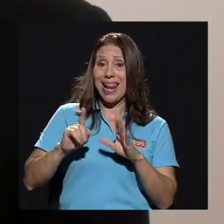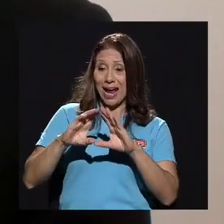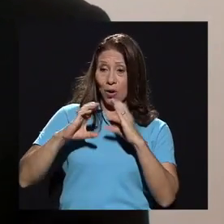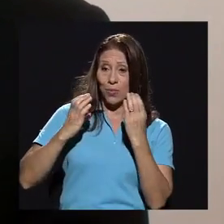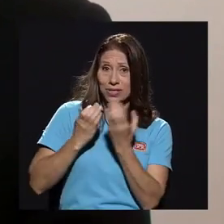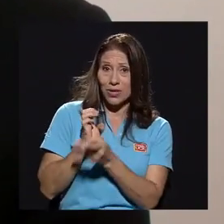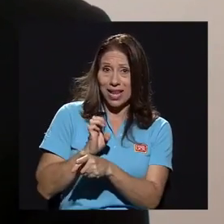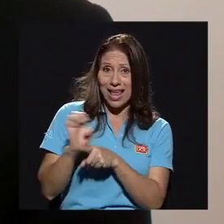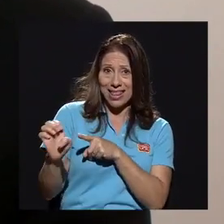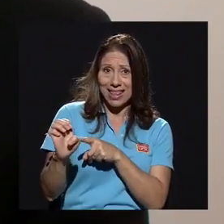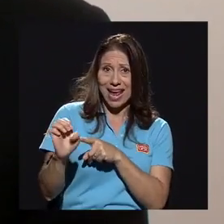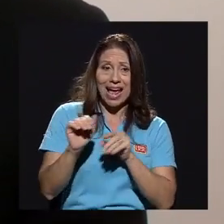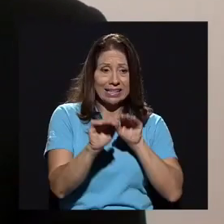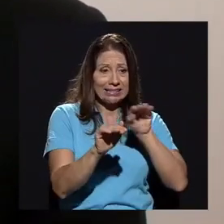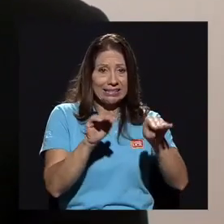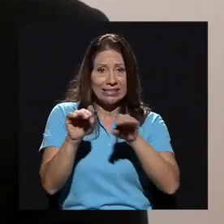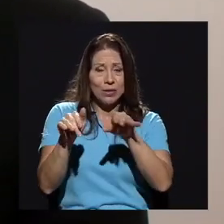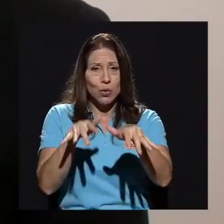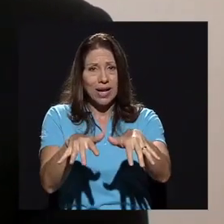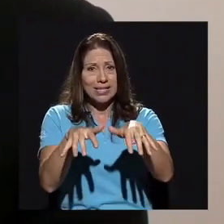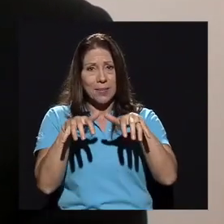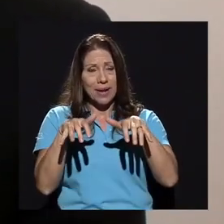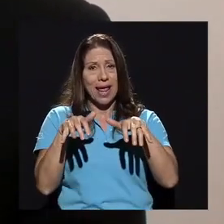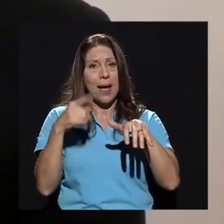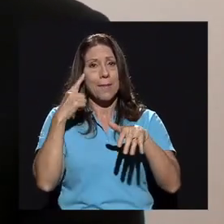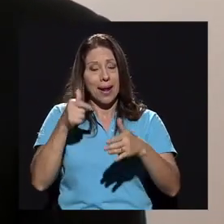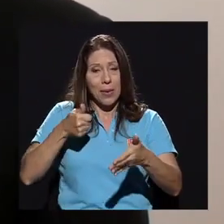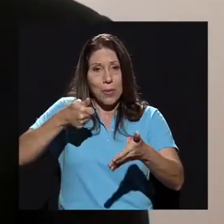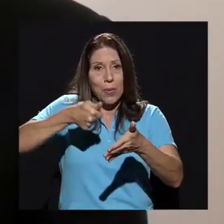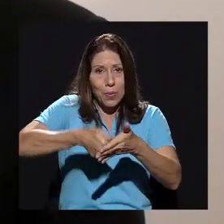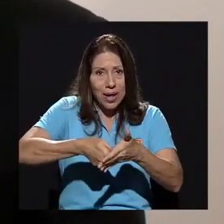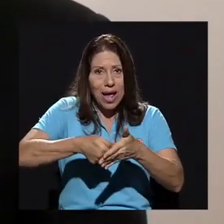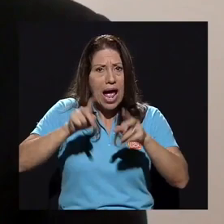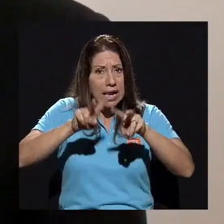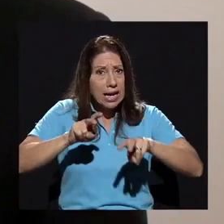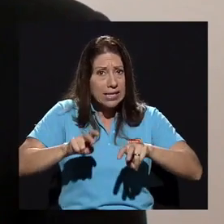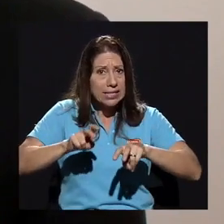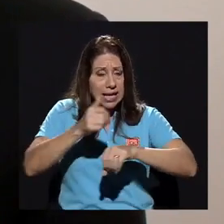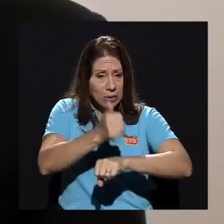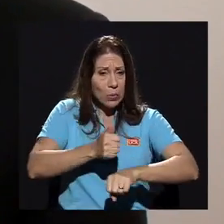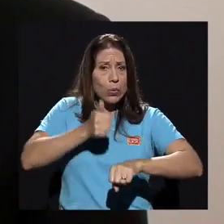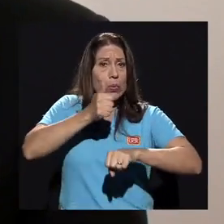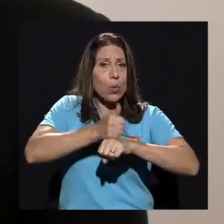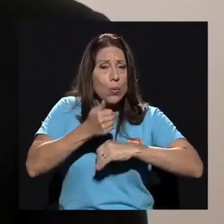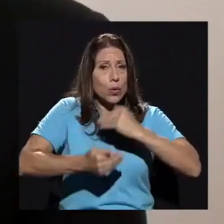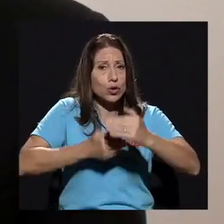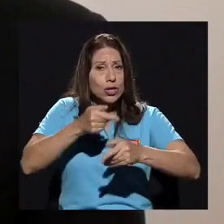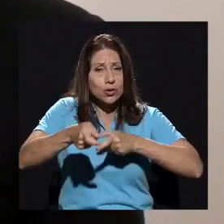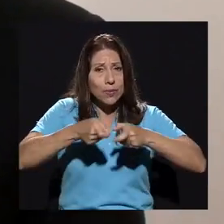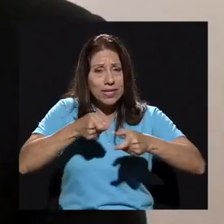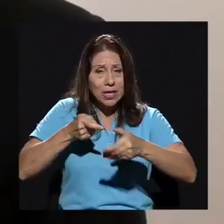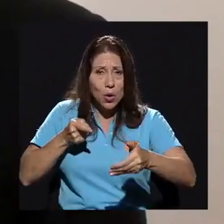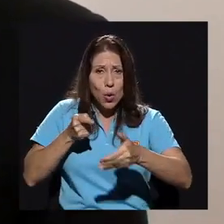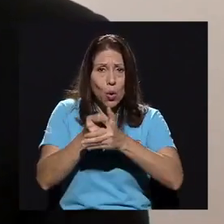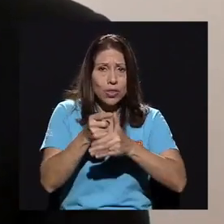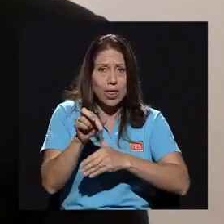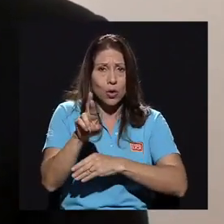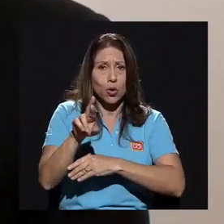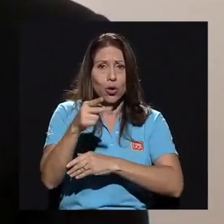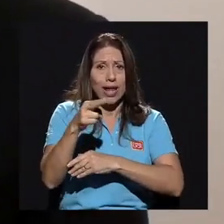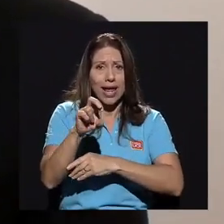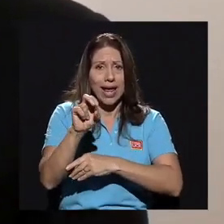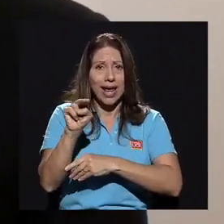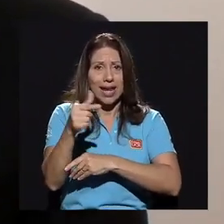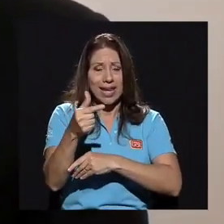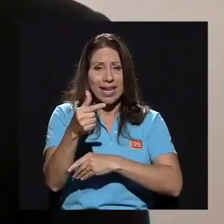Universitario a convocar una asamblea plurisitaria para que se analice si se instaura un proceso administrativo en contra del rector Genin Jensen por el